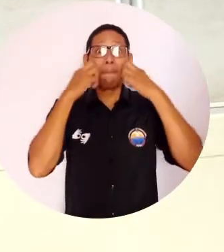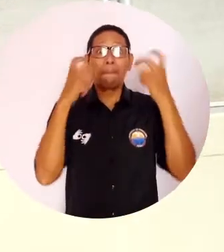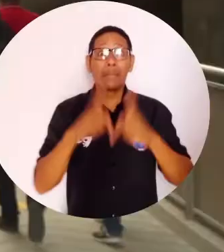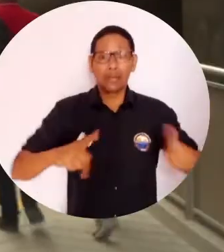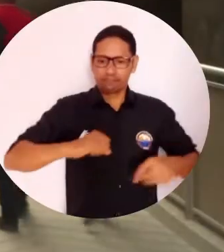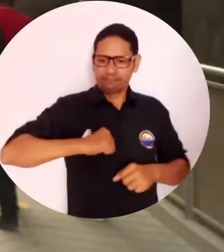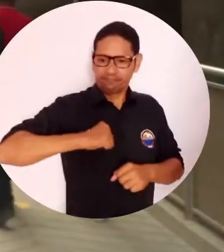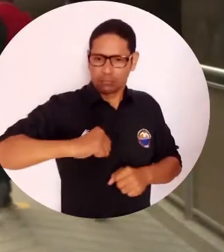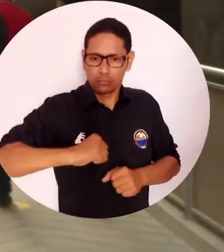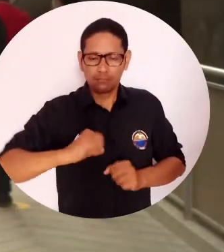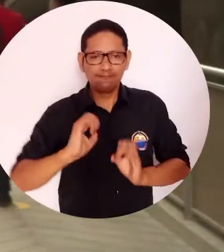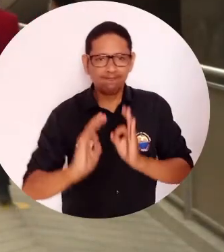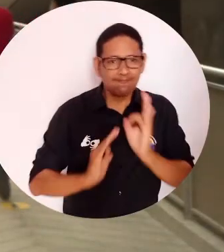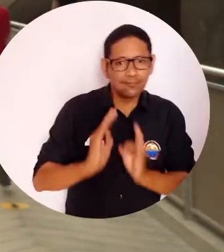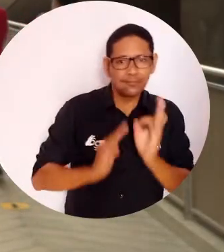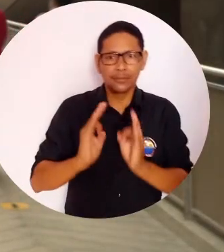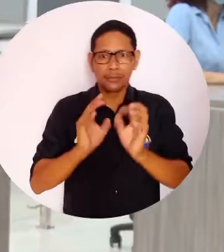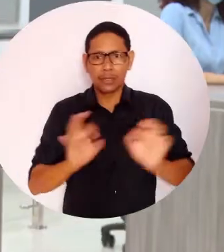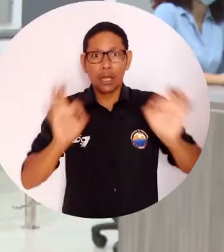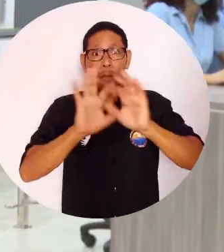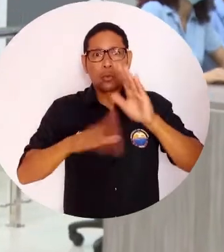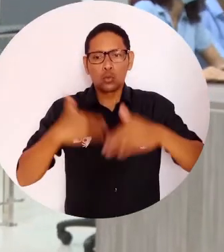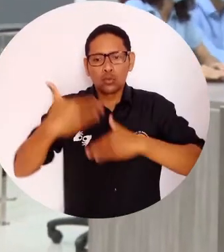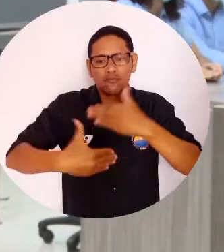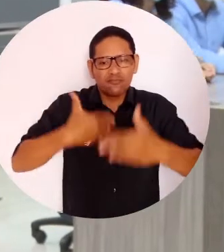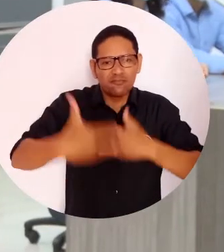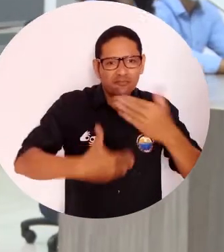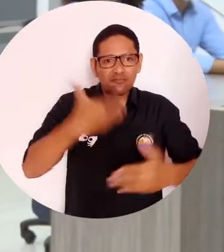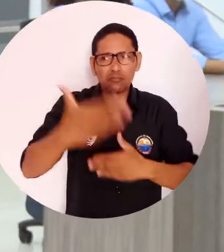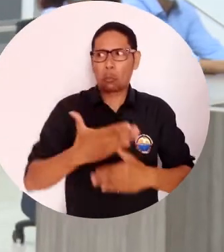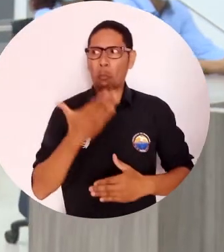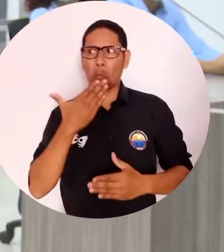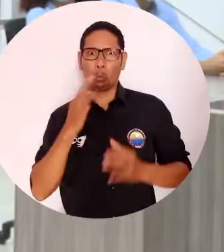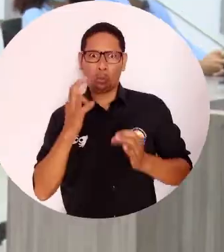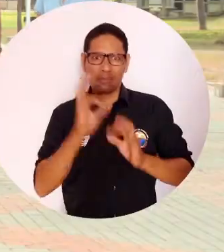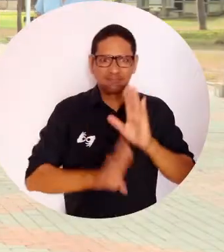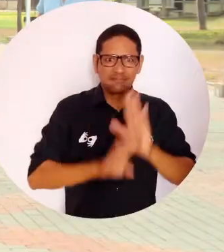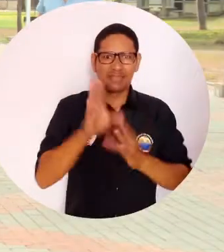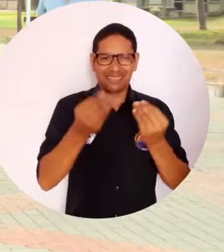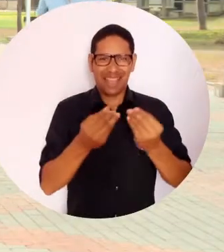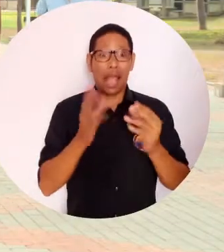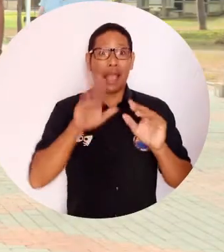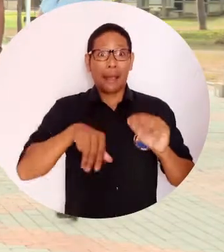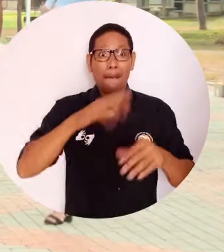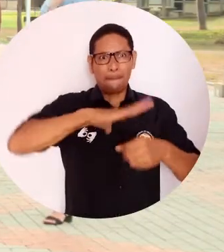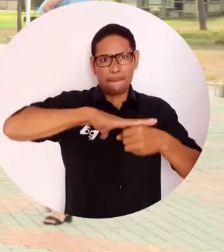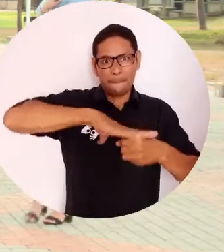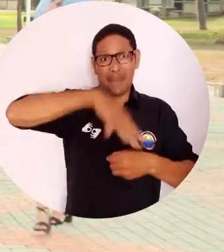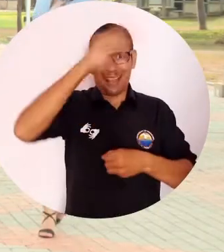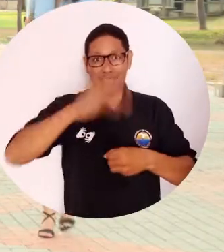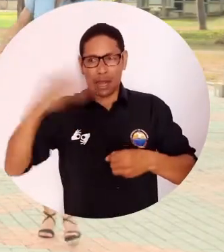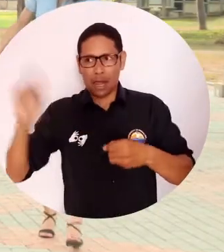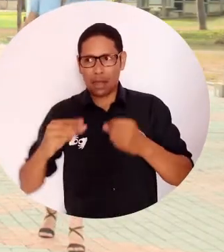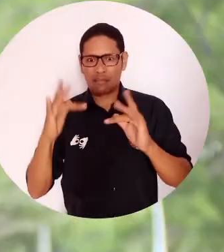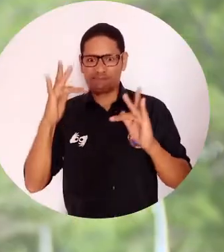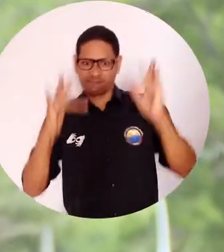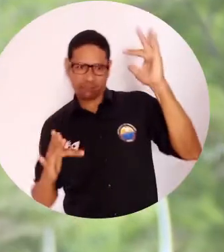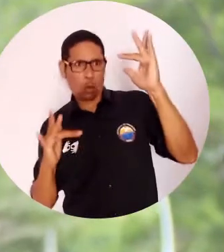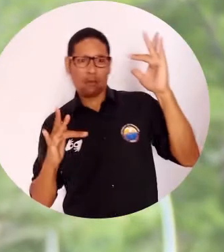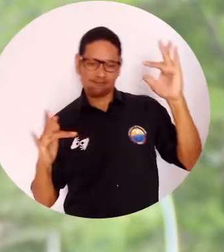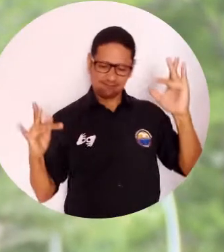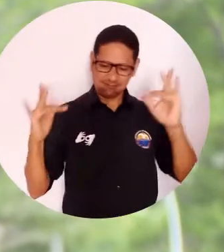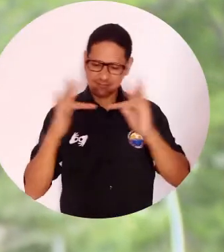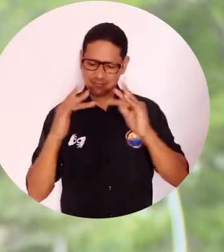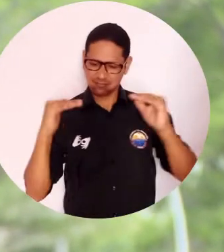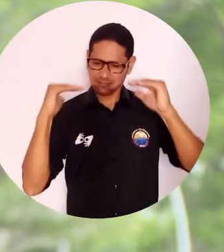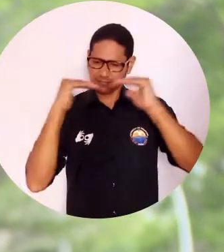defensa de los derechos humanos y el logro de los objetivos de desarrollo sostenible para cerrar la brecha en el departamento del Magdalena. Su objetivo social